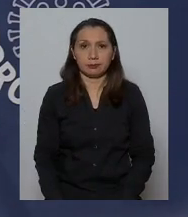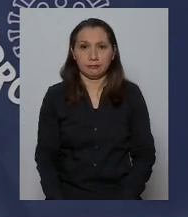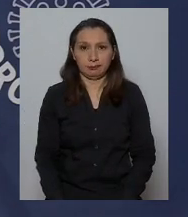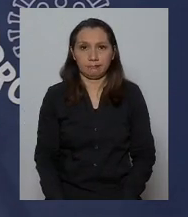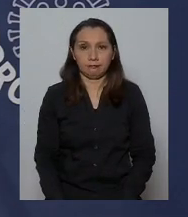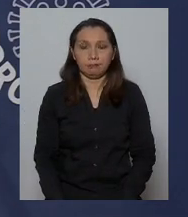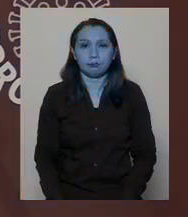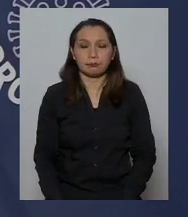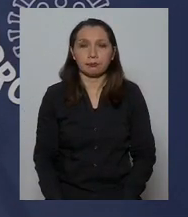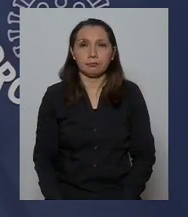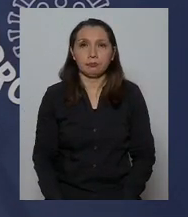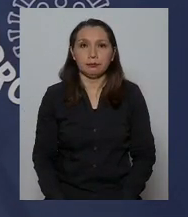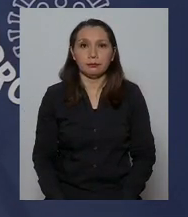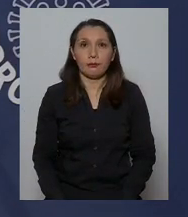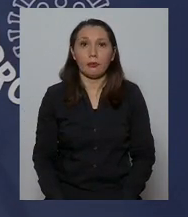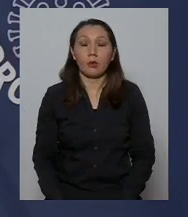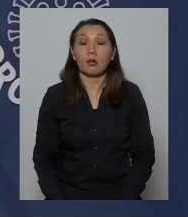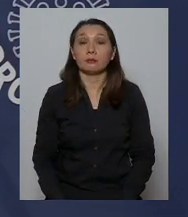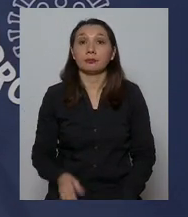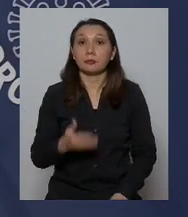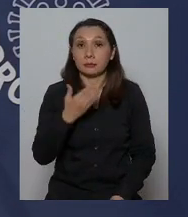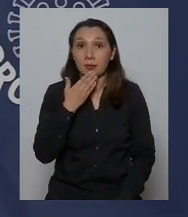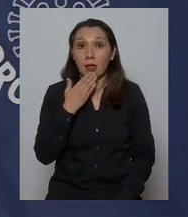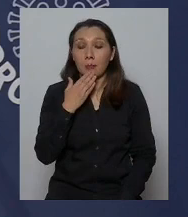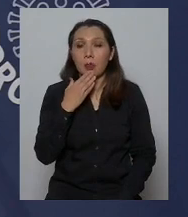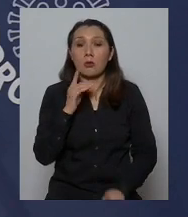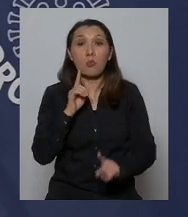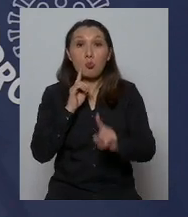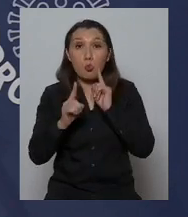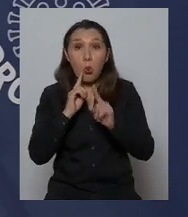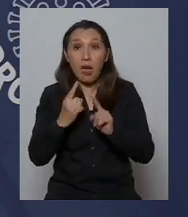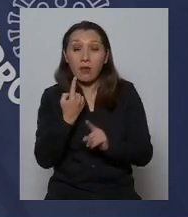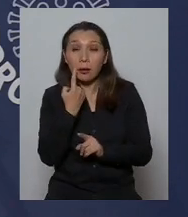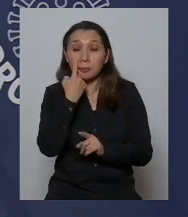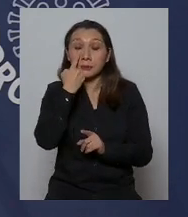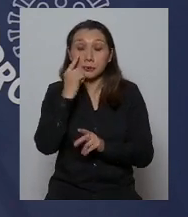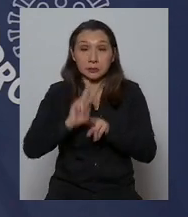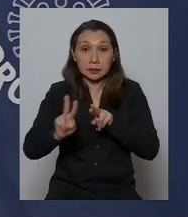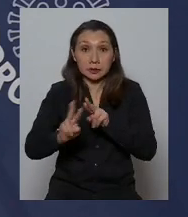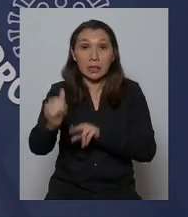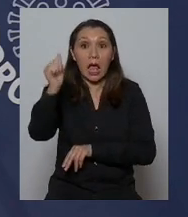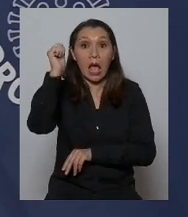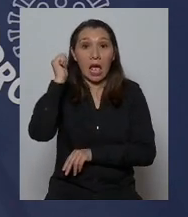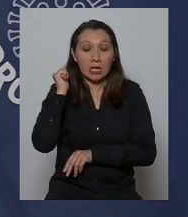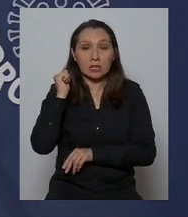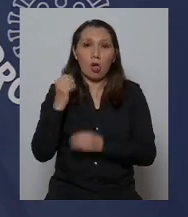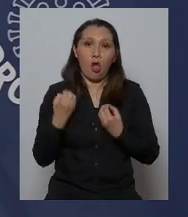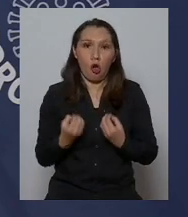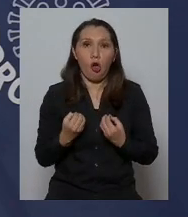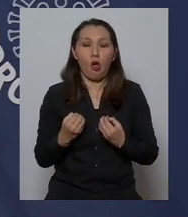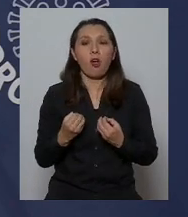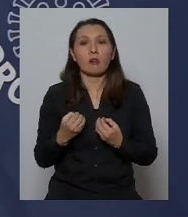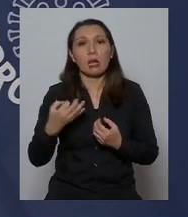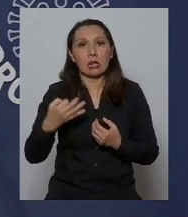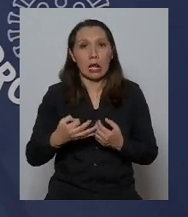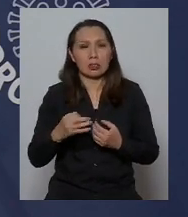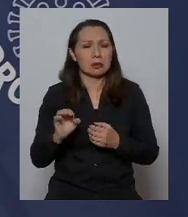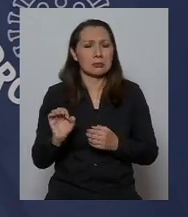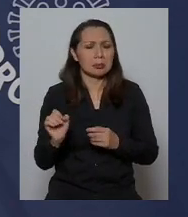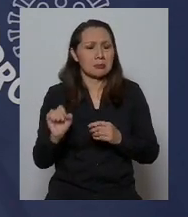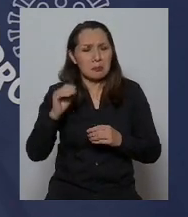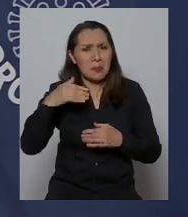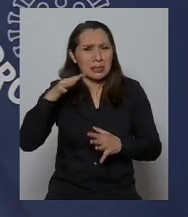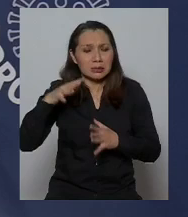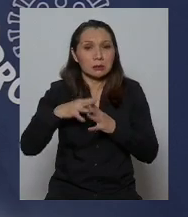En cuanto a la cantidad de testeos realizados el día de ayer y que obviamente son la razón principal